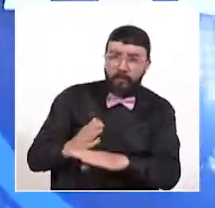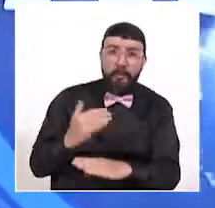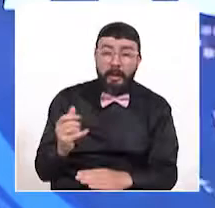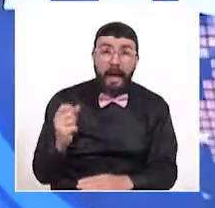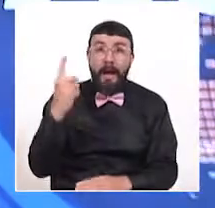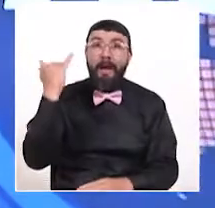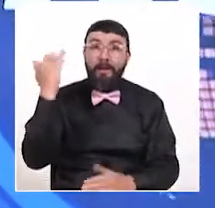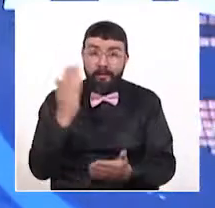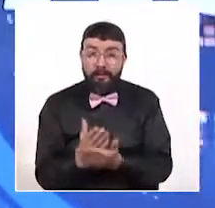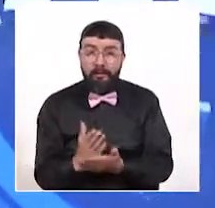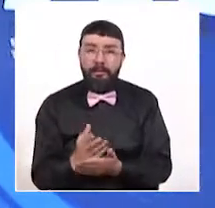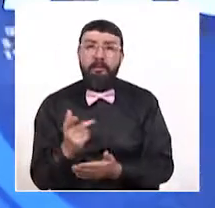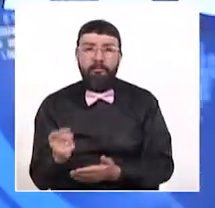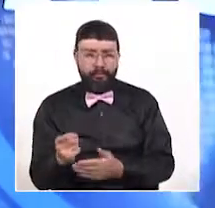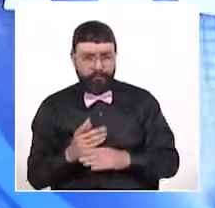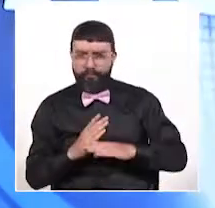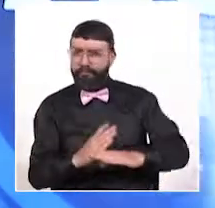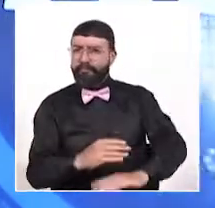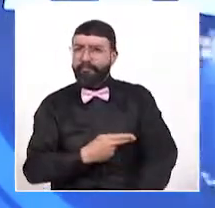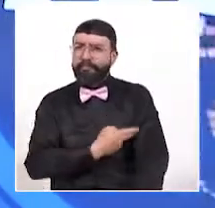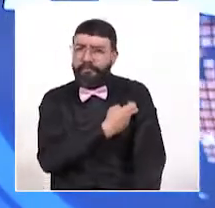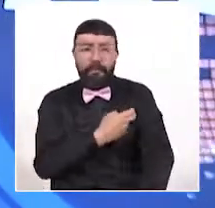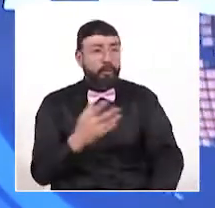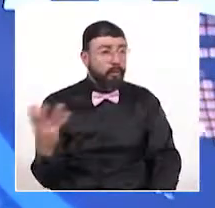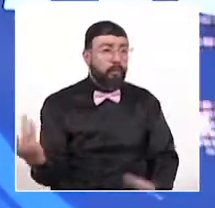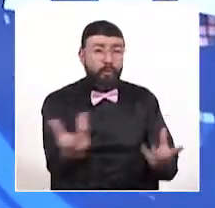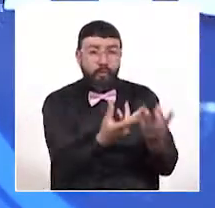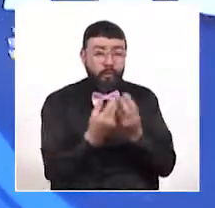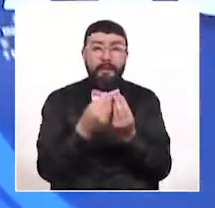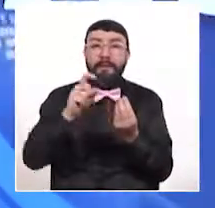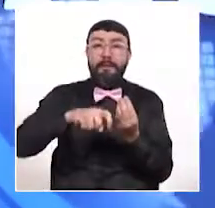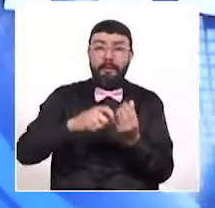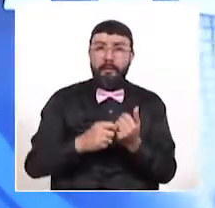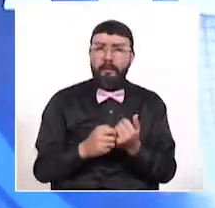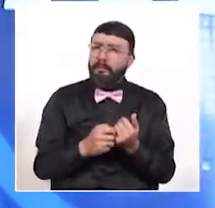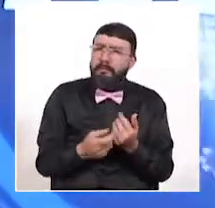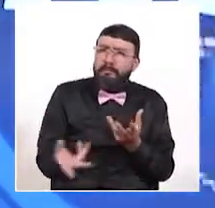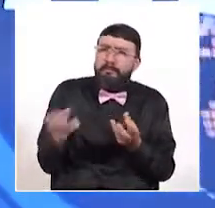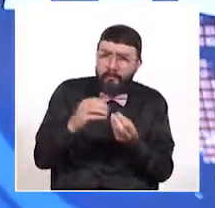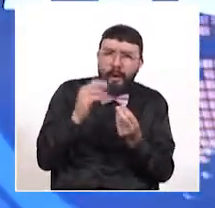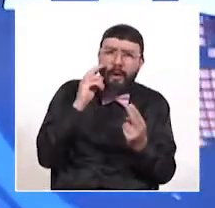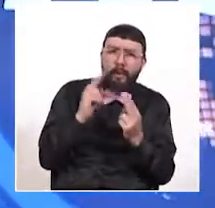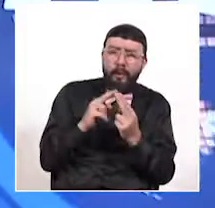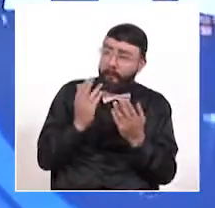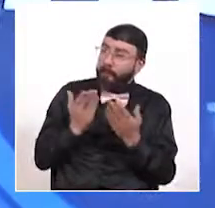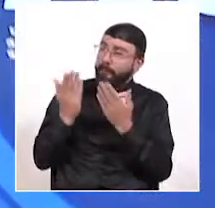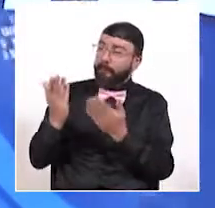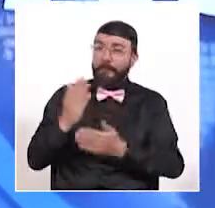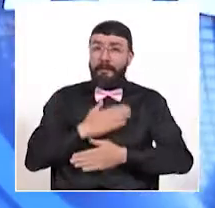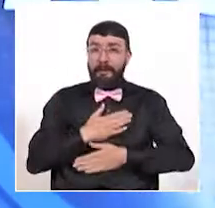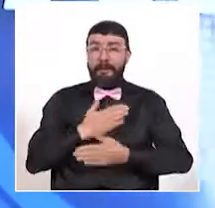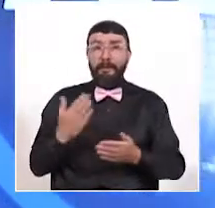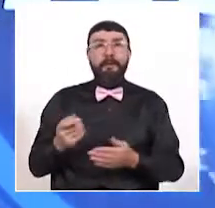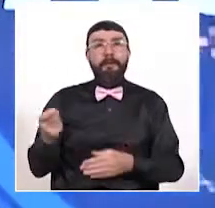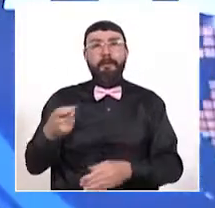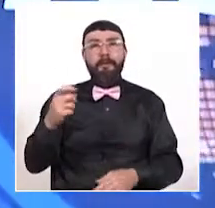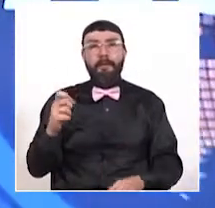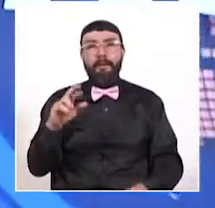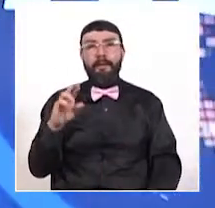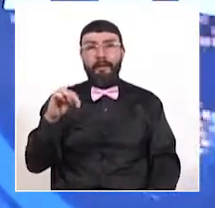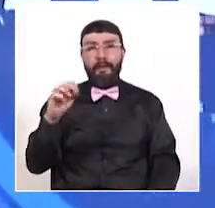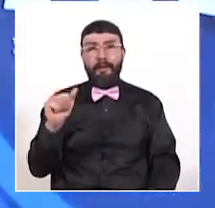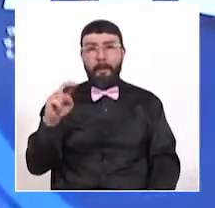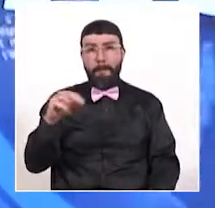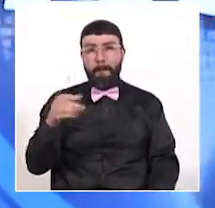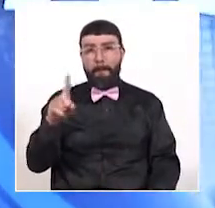para la aplicación del biológico entre la comunidad local. Para conocer más al respecto, saludamos a esta hora a Germán Sastre en